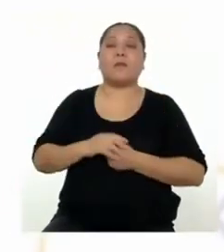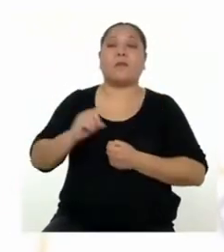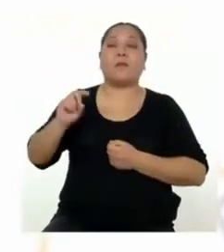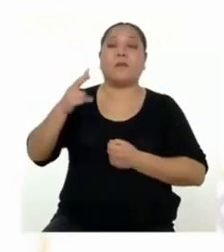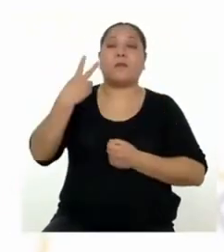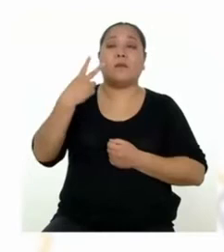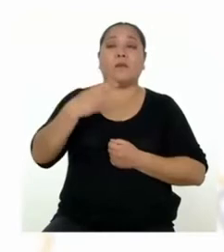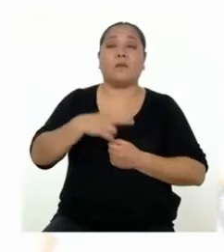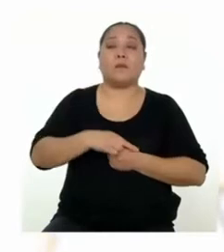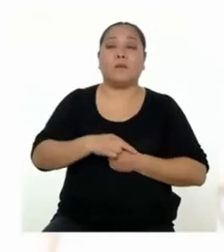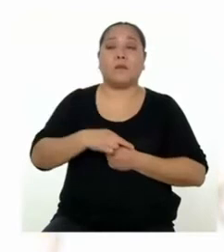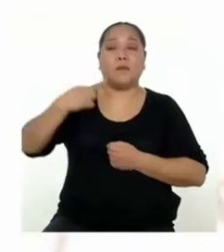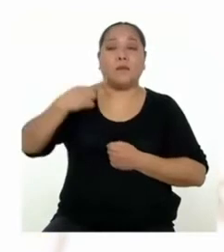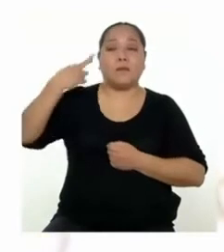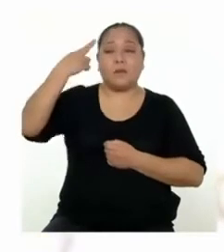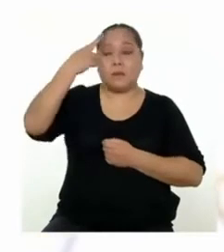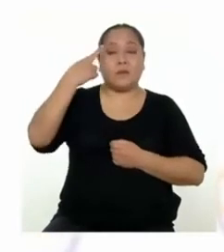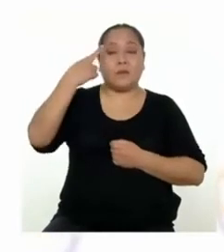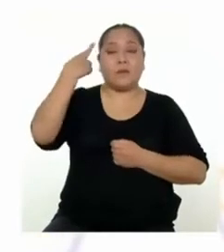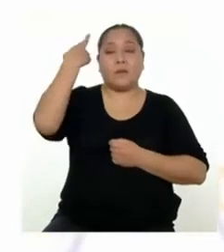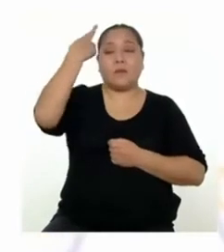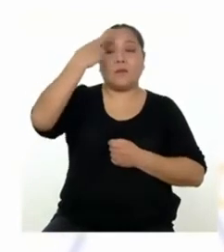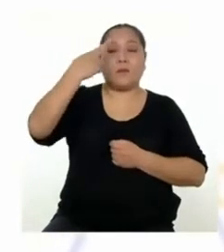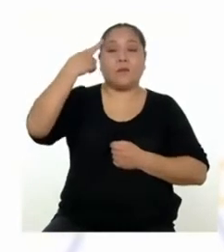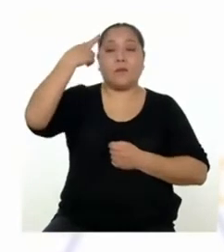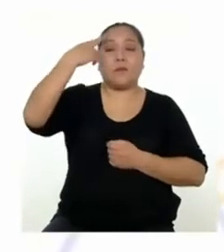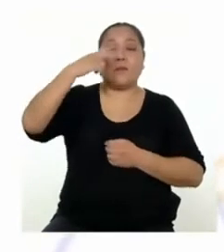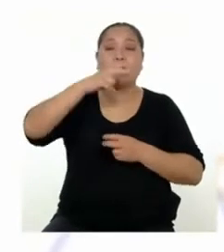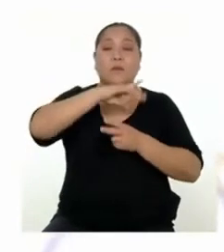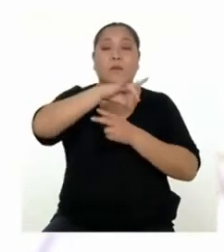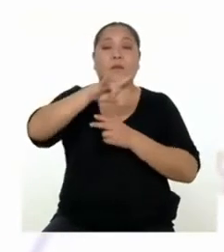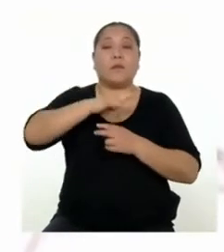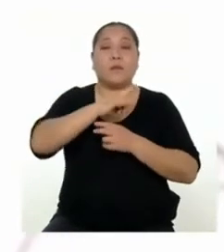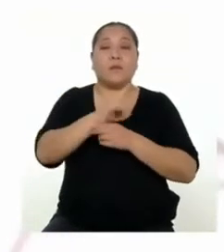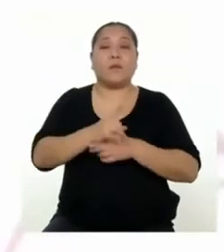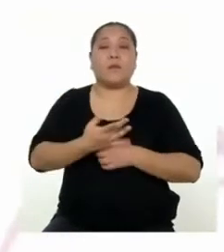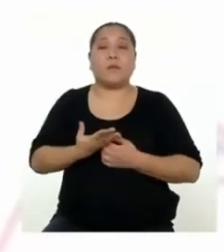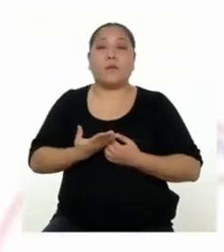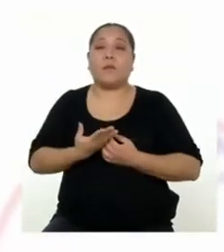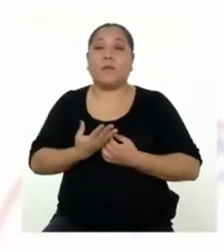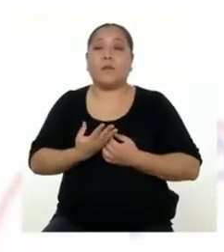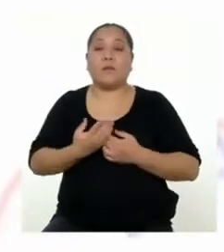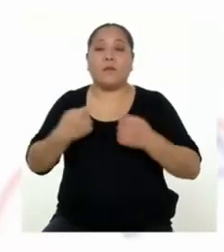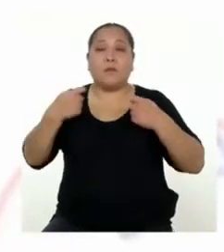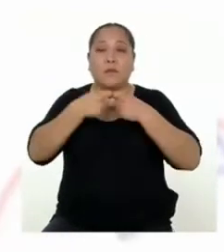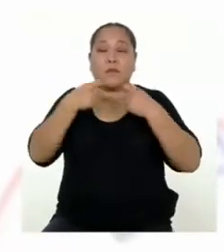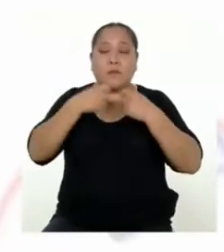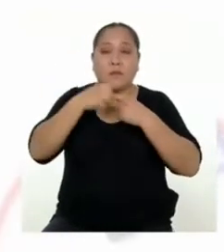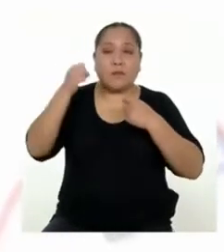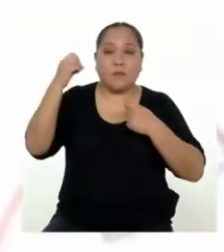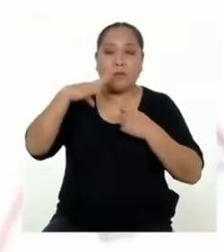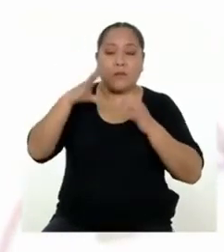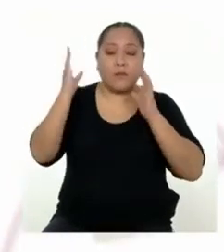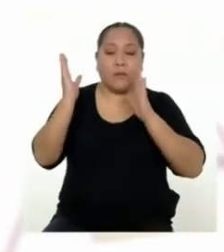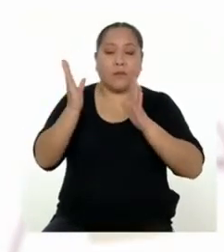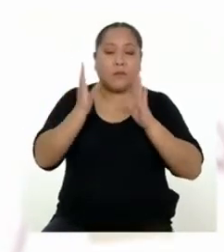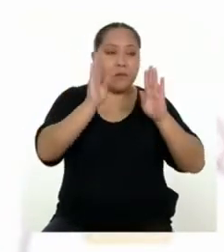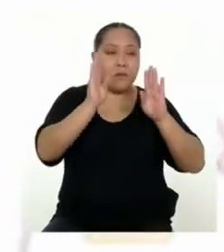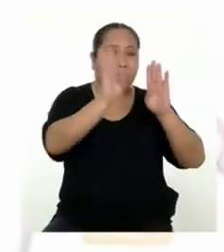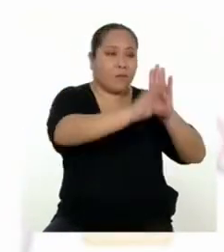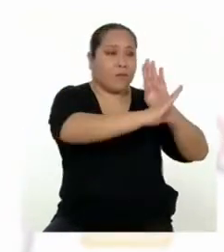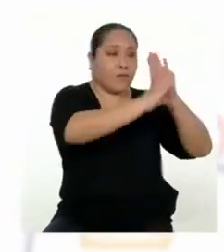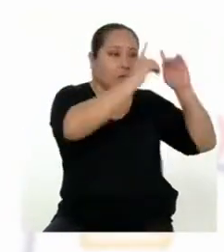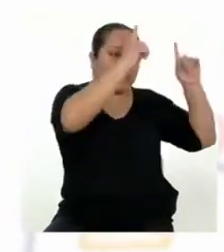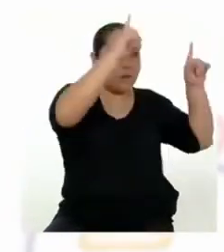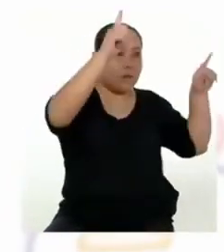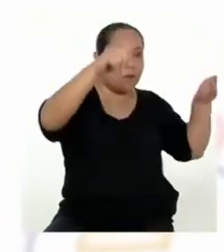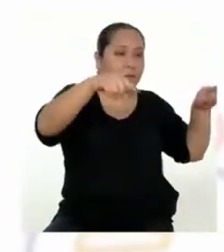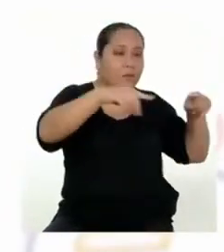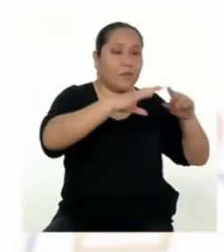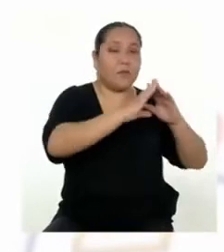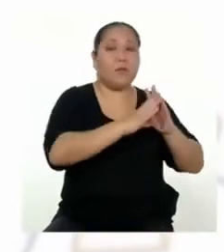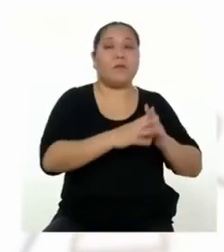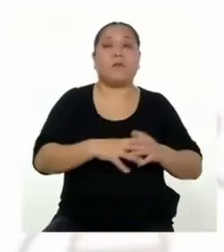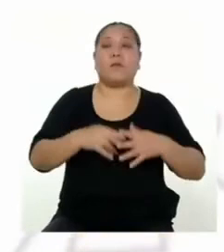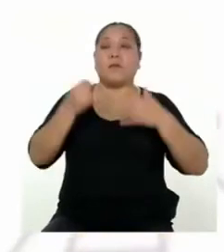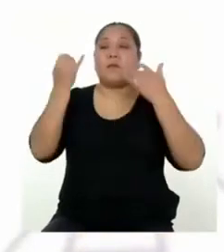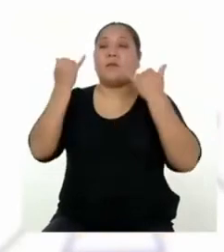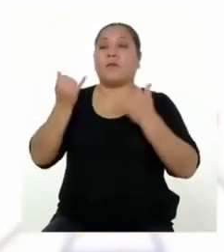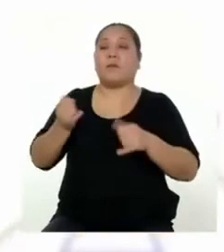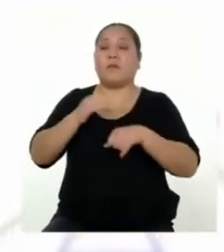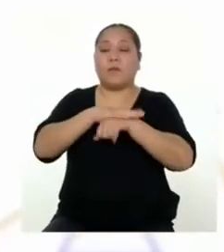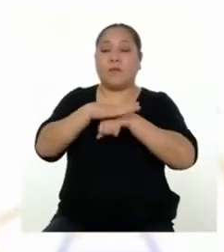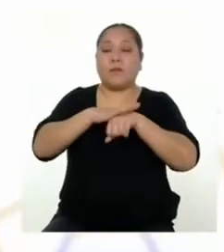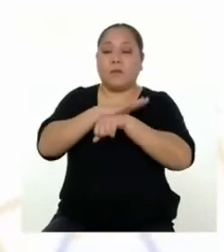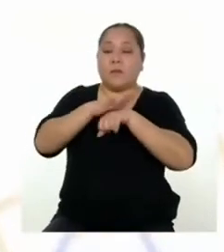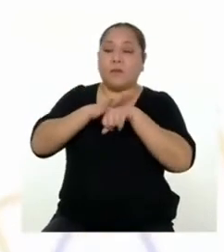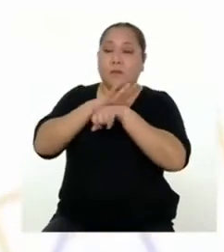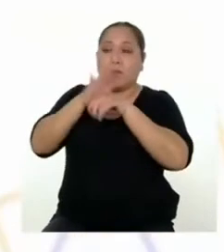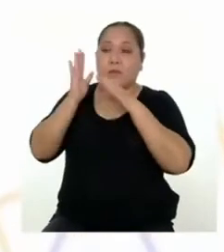reflexionamos sobre el consumo responsable de la energía eléctrica en el hogar y elaboramos un periódico mural. Así es. Y hoy